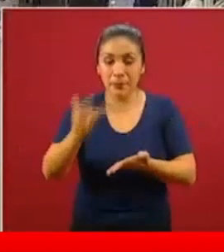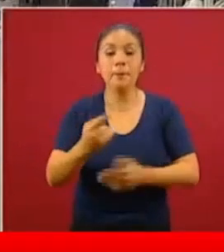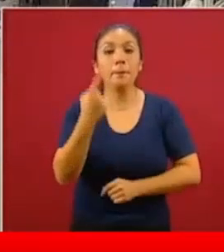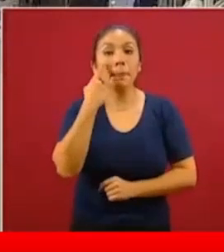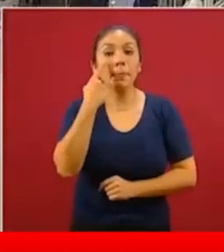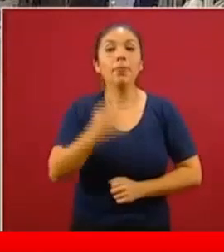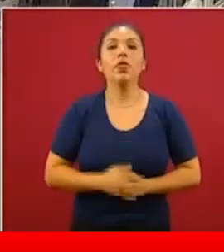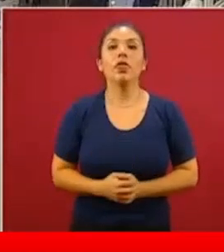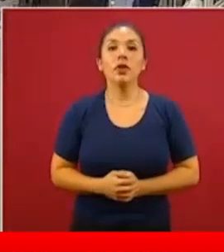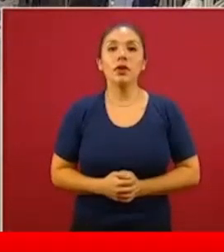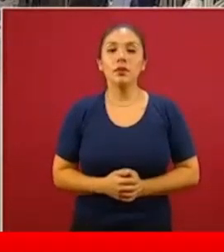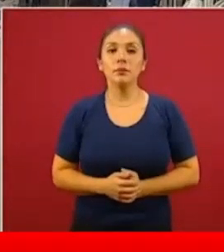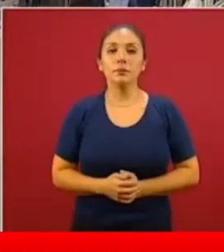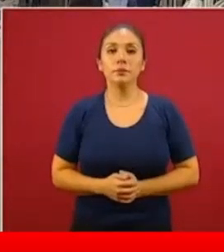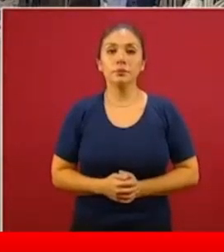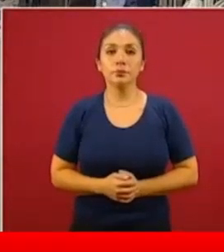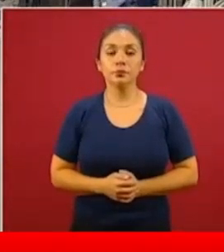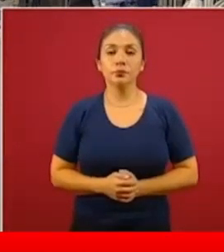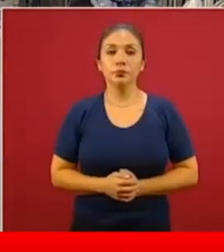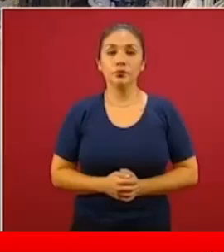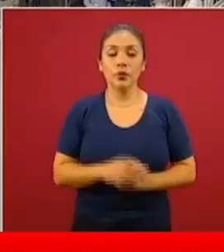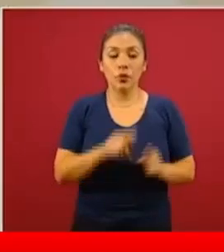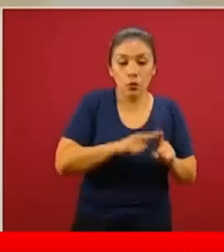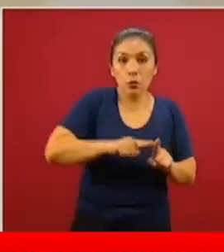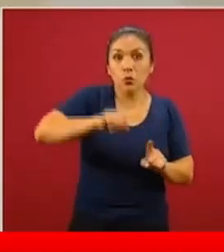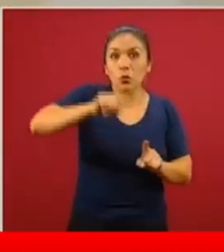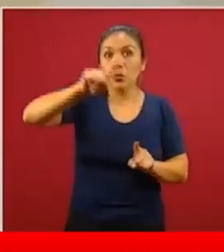¿Qué es la curva epidémica?